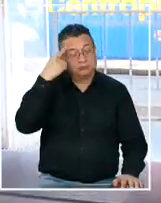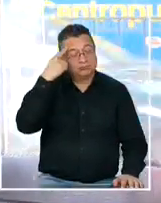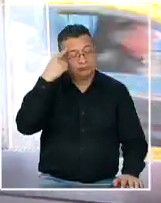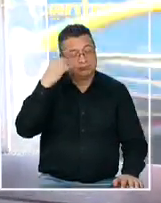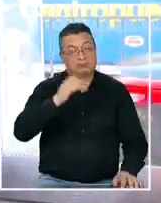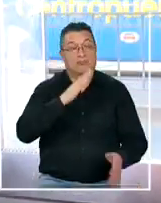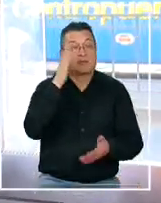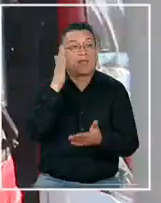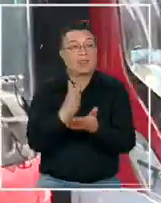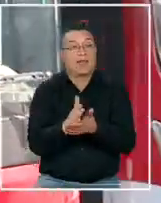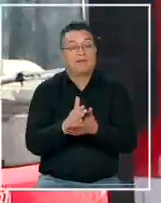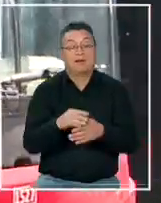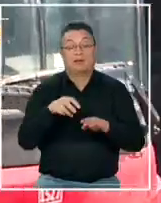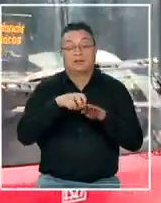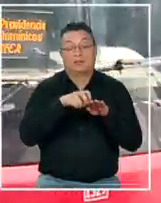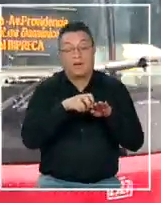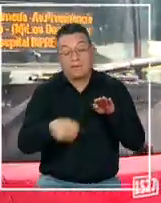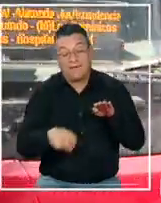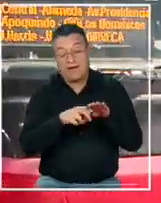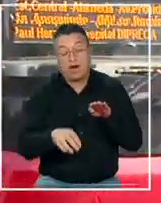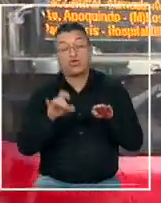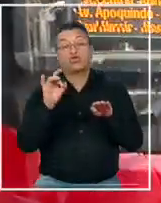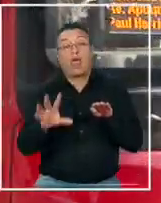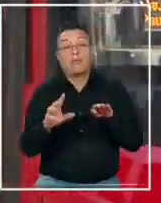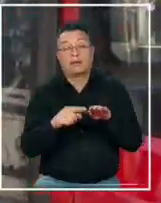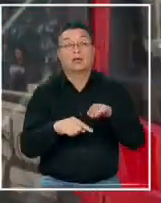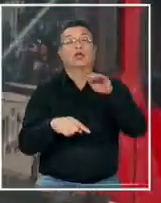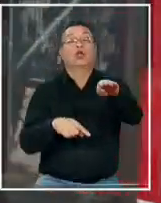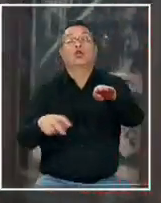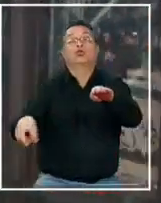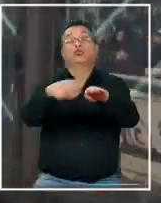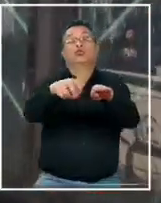haber paradas solo de bajada y paradas solo de subida